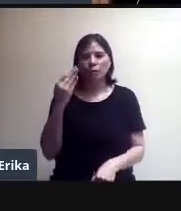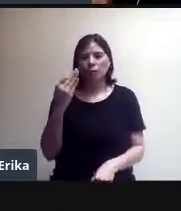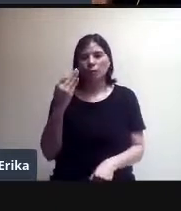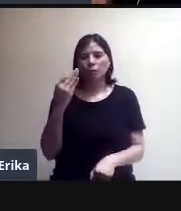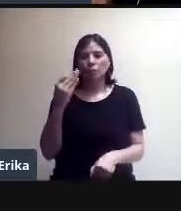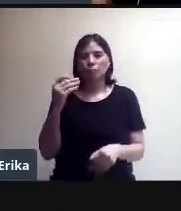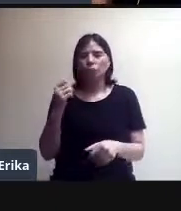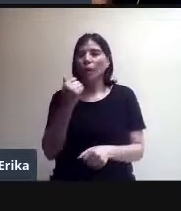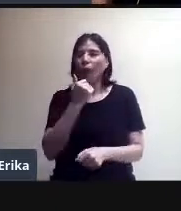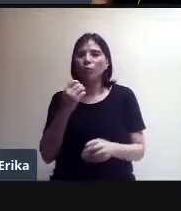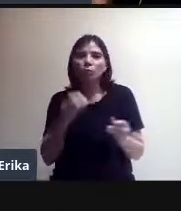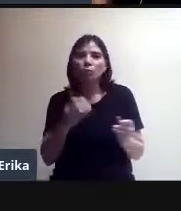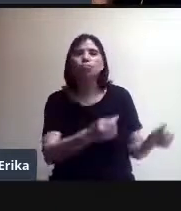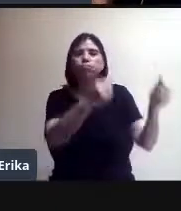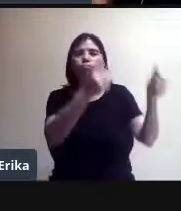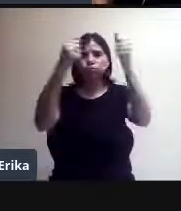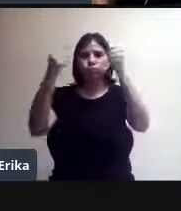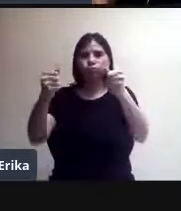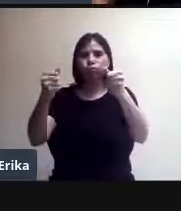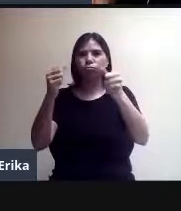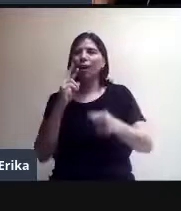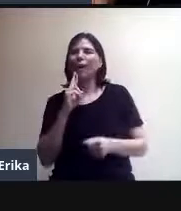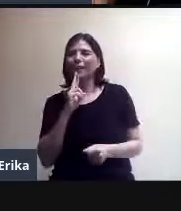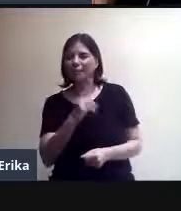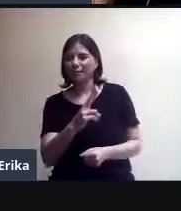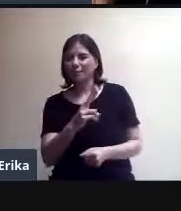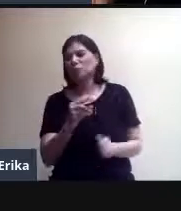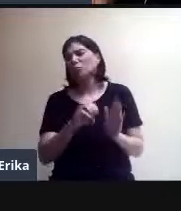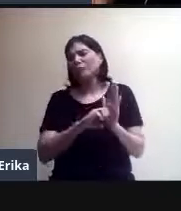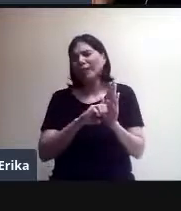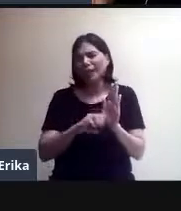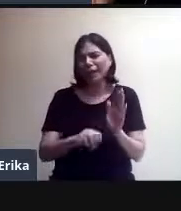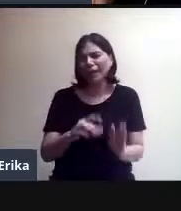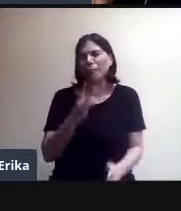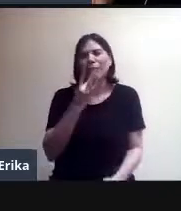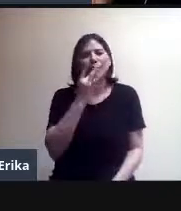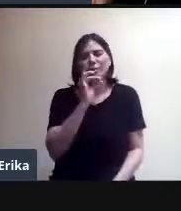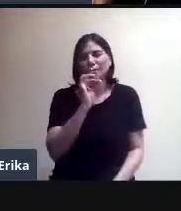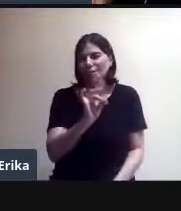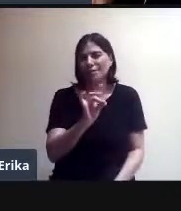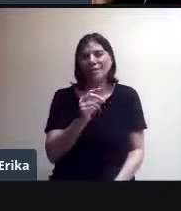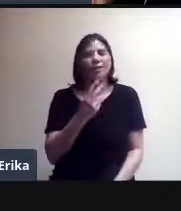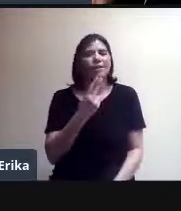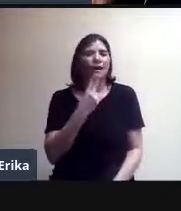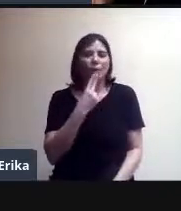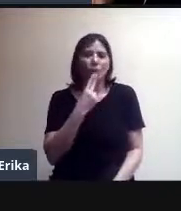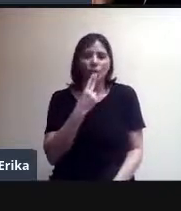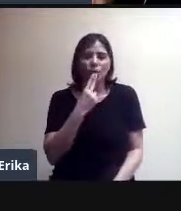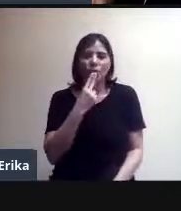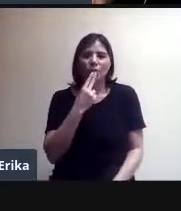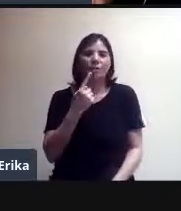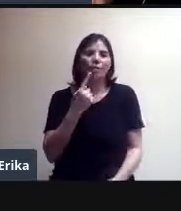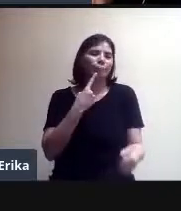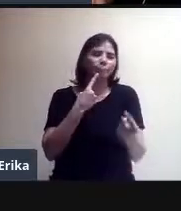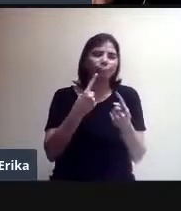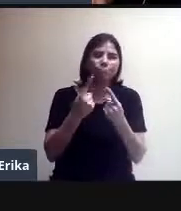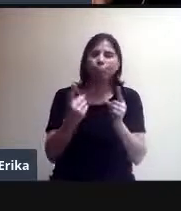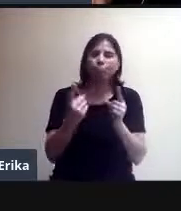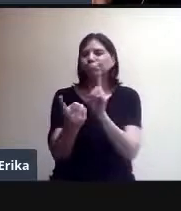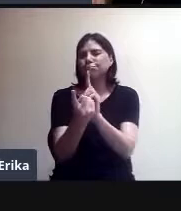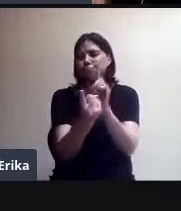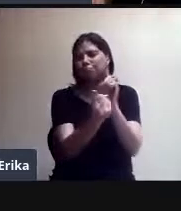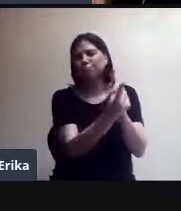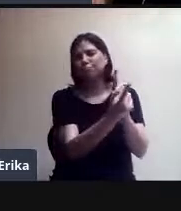con el resultado. Esa es una opción muy sencilla, muy sencilla de tener interacción con los niños. Porque